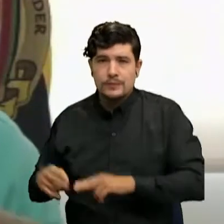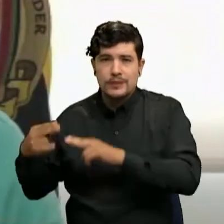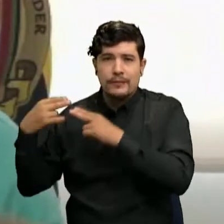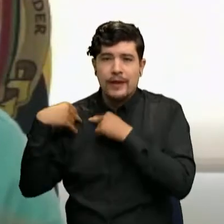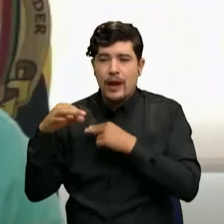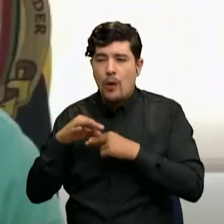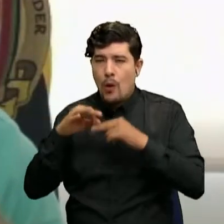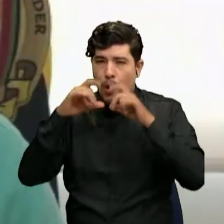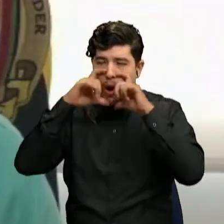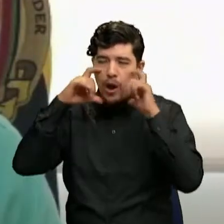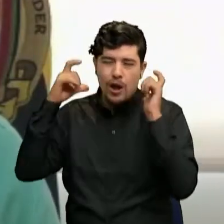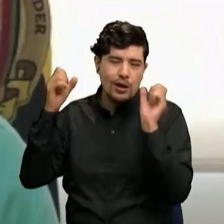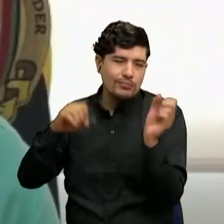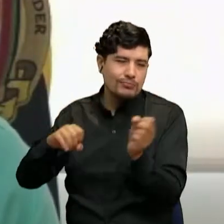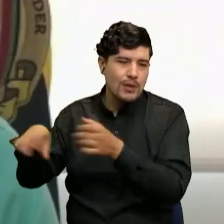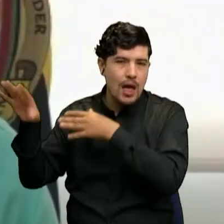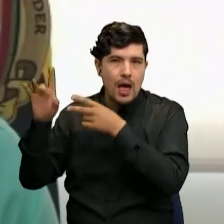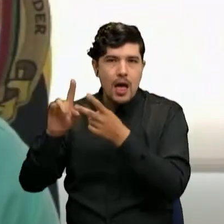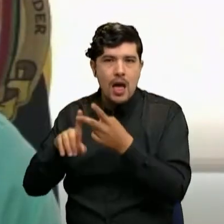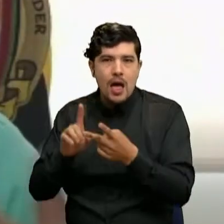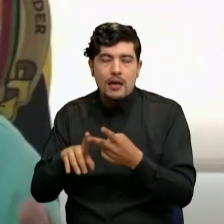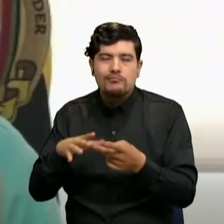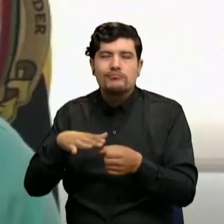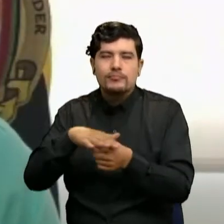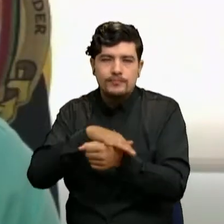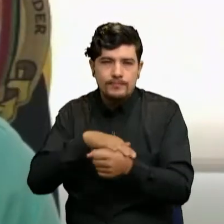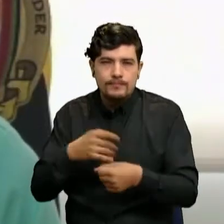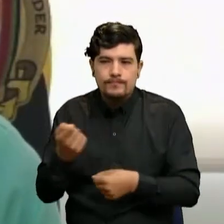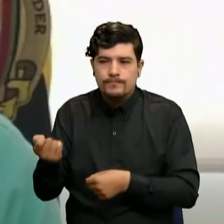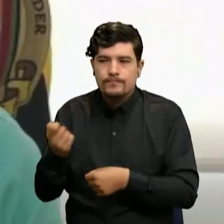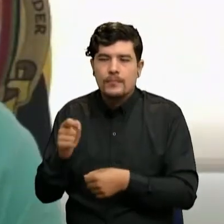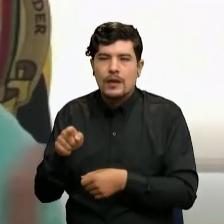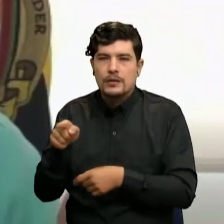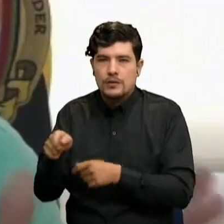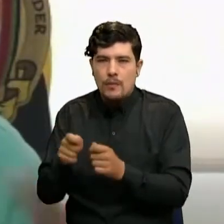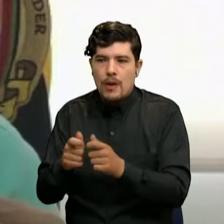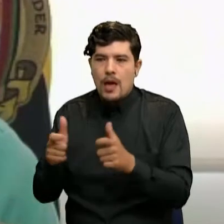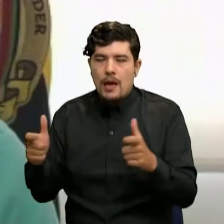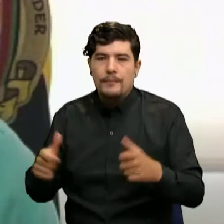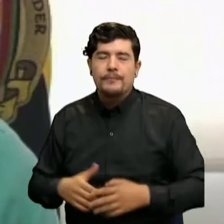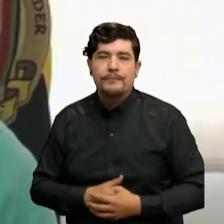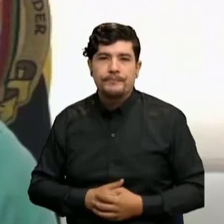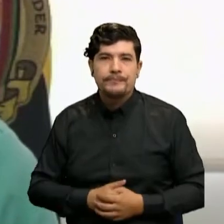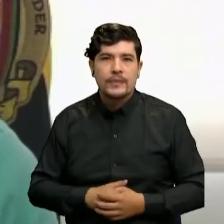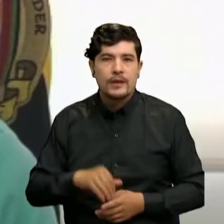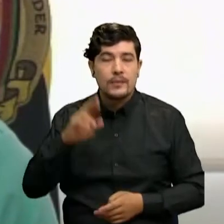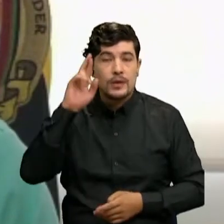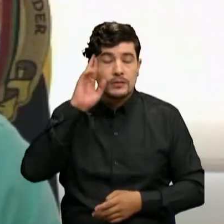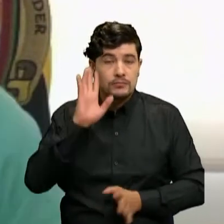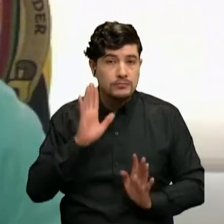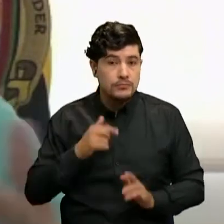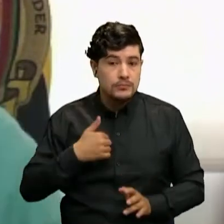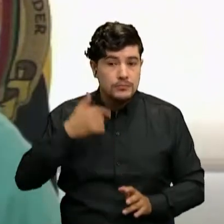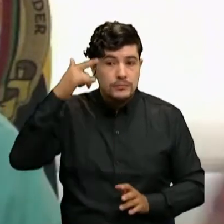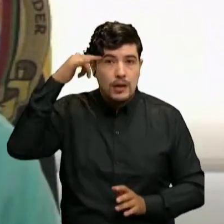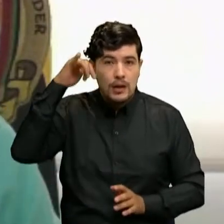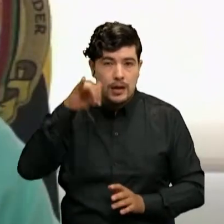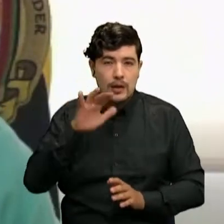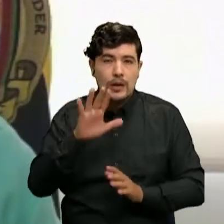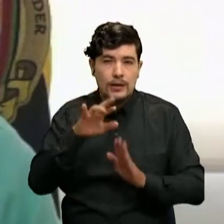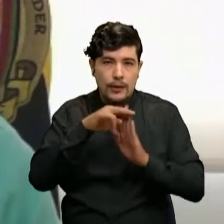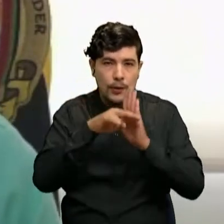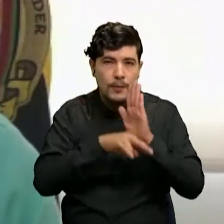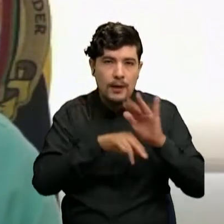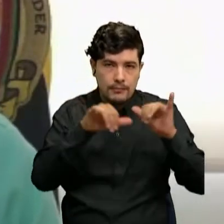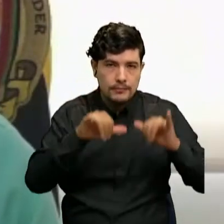tapabocas y esa es una situación que realmente pues también genera alguna situación. Yo creo que esa sería una de las medidas porque también